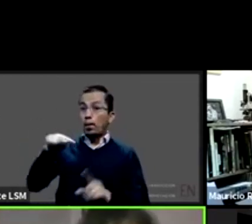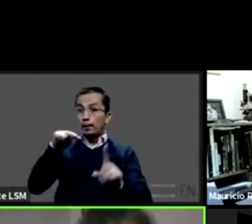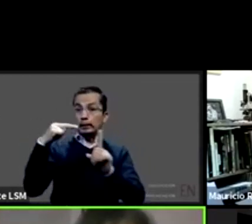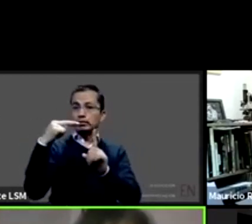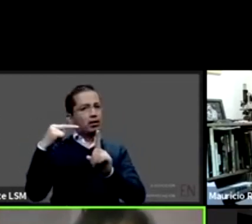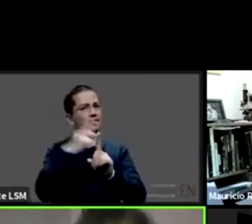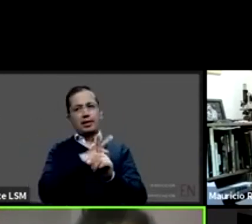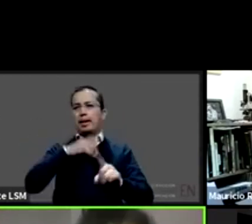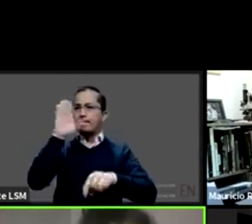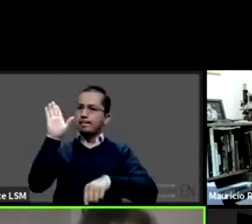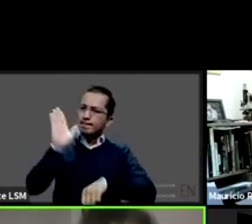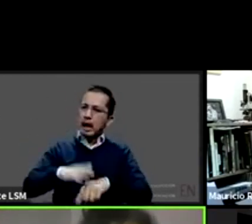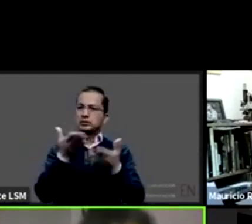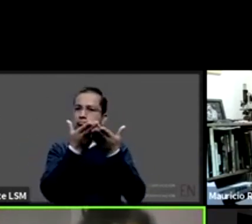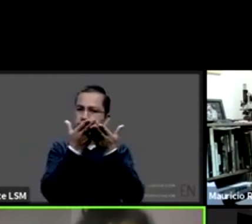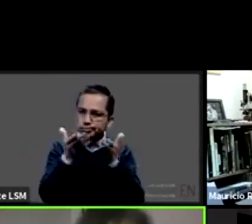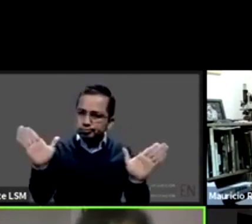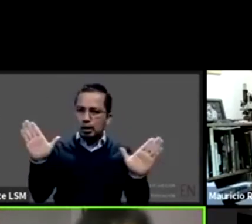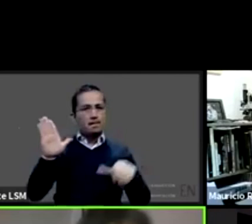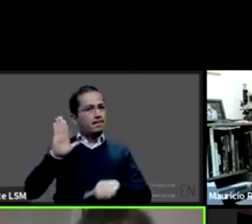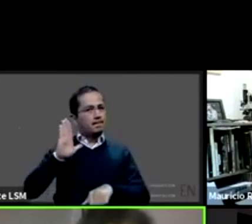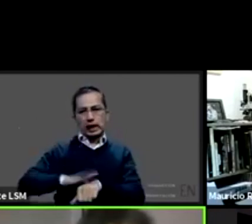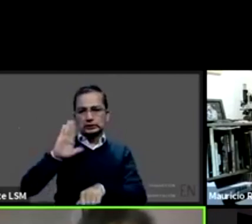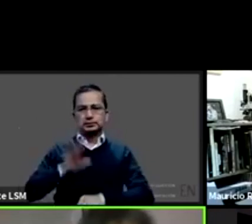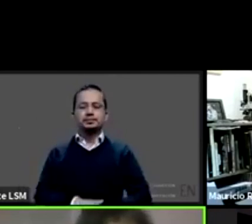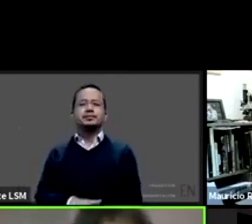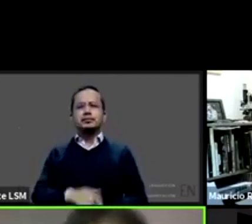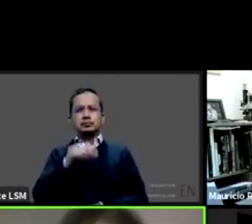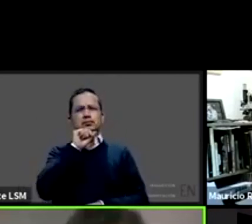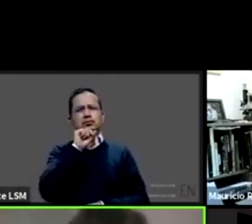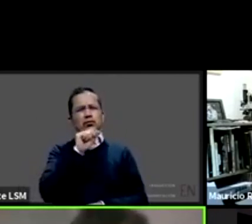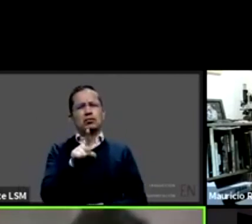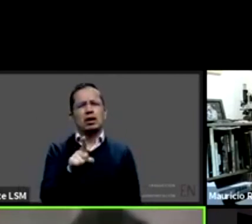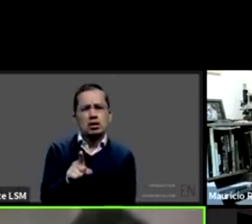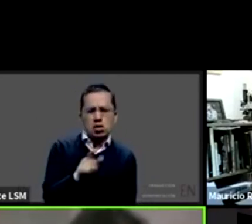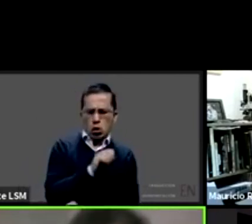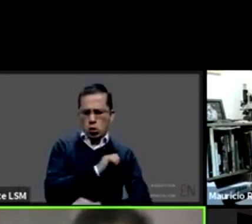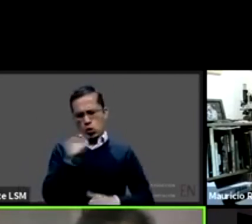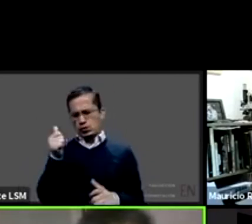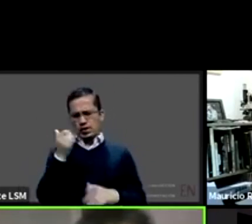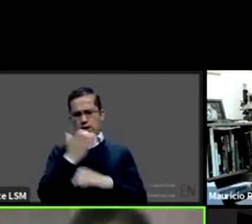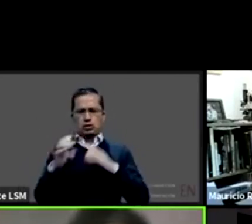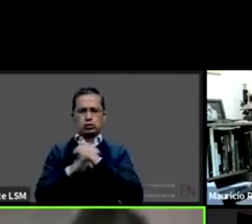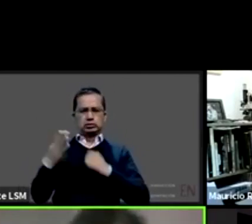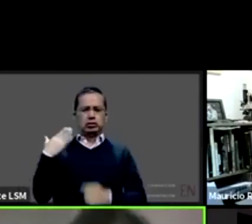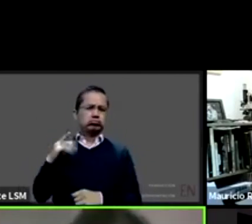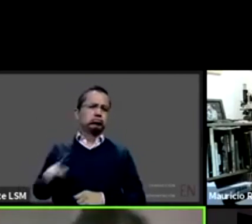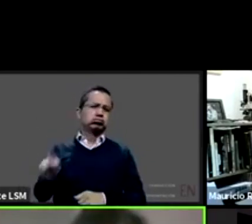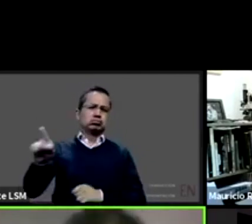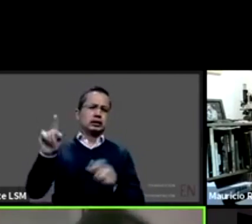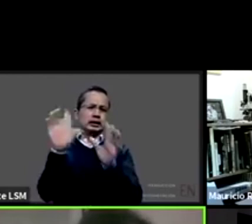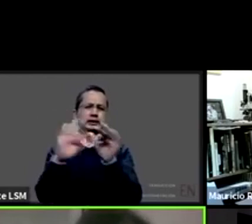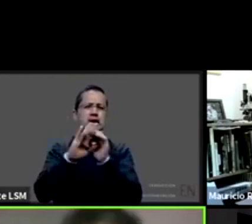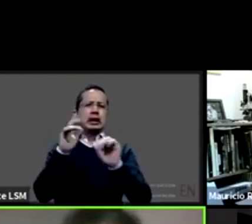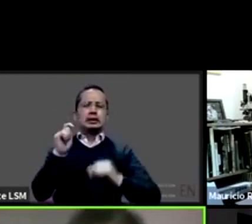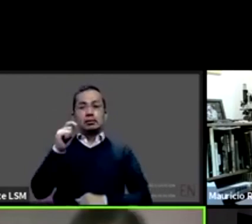algo que han venido tocando que tiene que ver con los efectos que esos son generalizados para todas y todos y